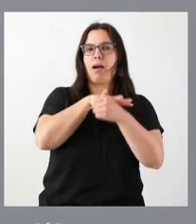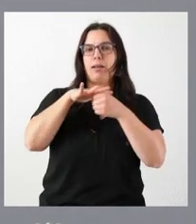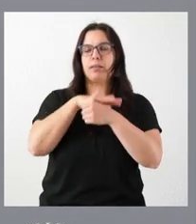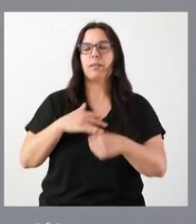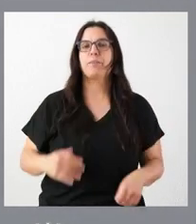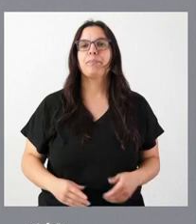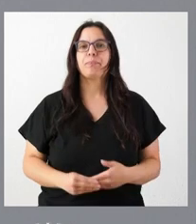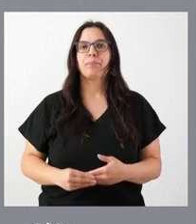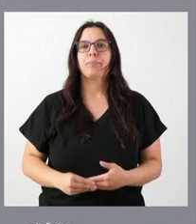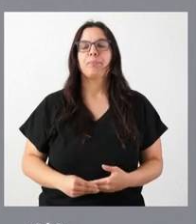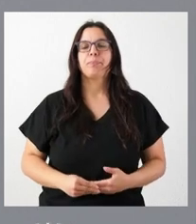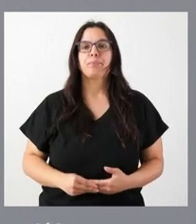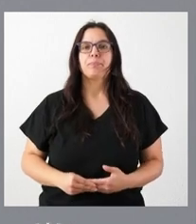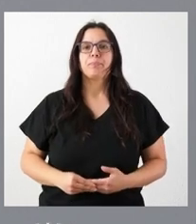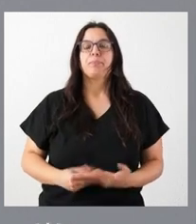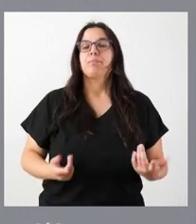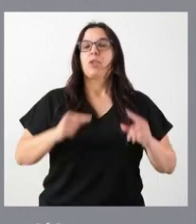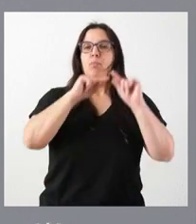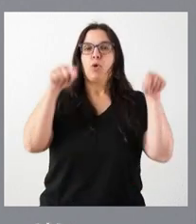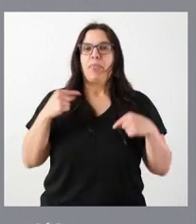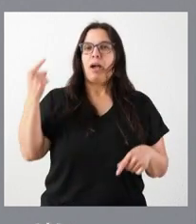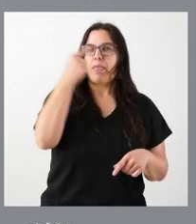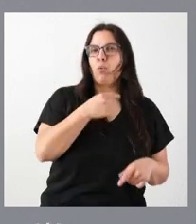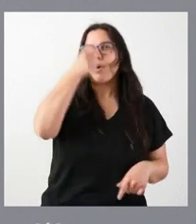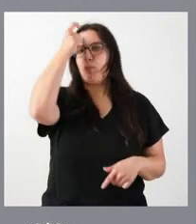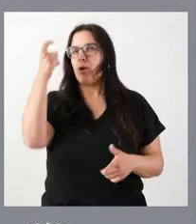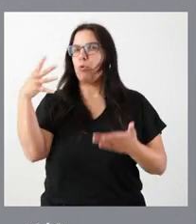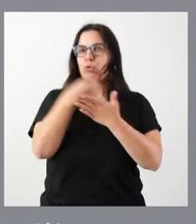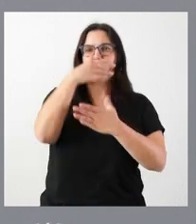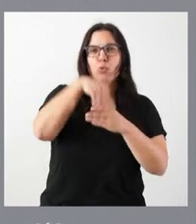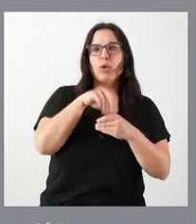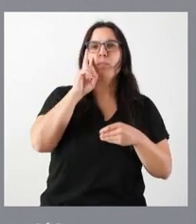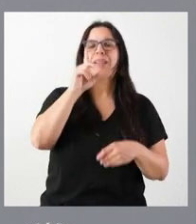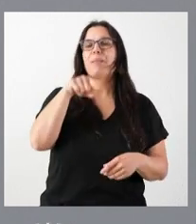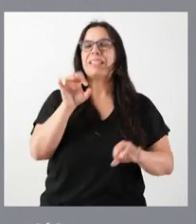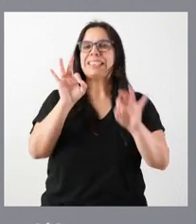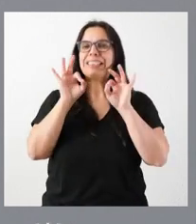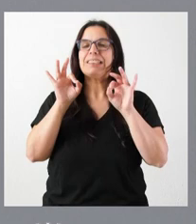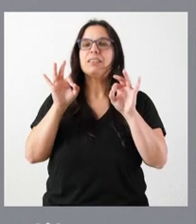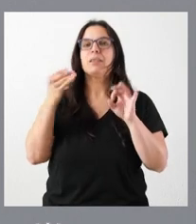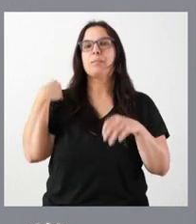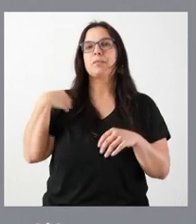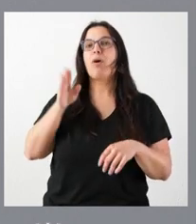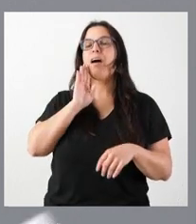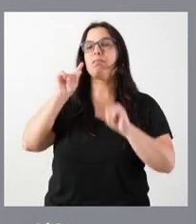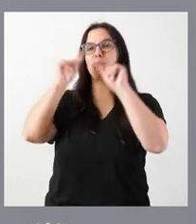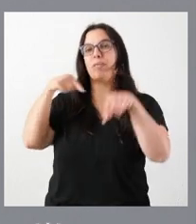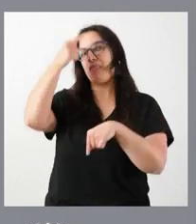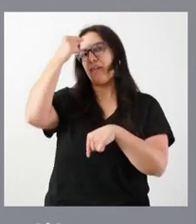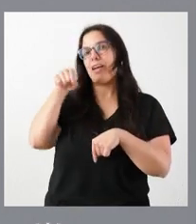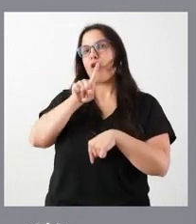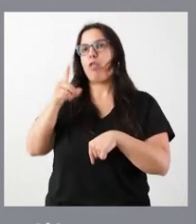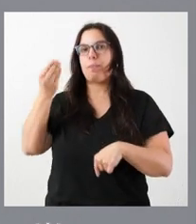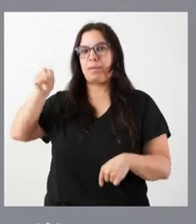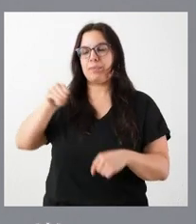provincia a provincia, los municipios que incluye, así como los específicos en el ámbito de Ávila, que son 11 adicionales.